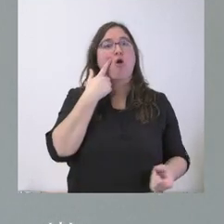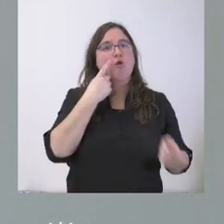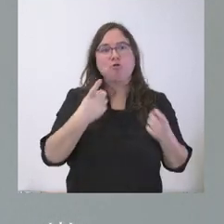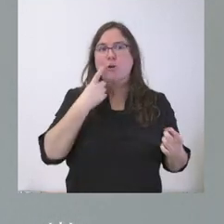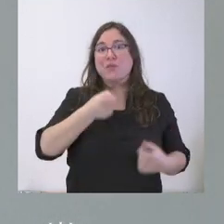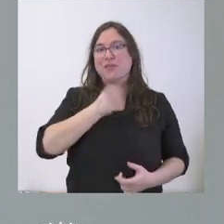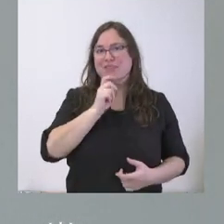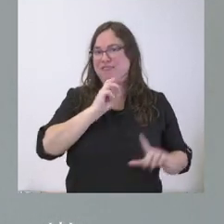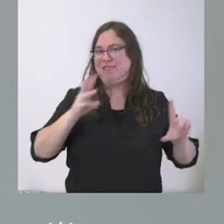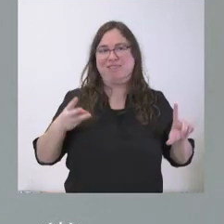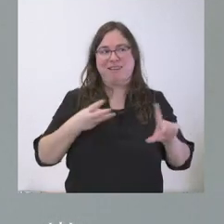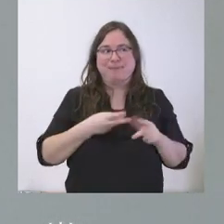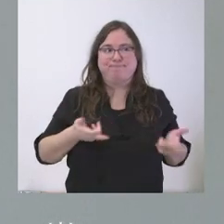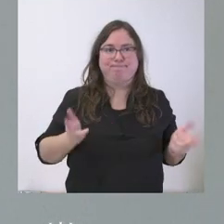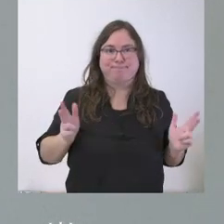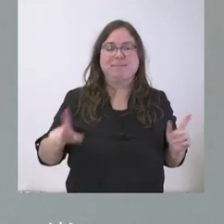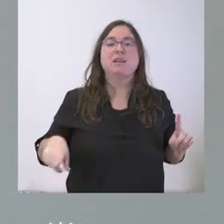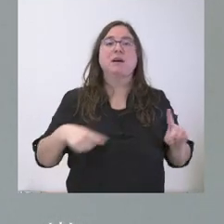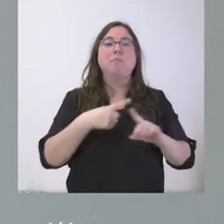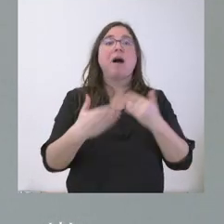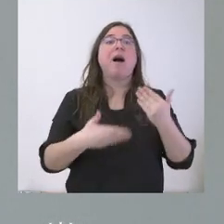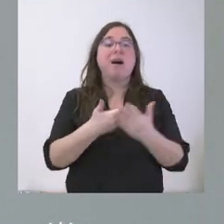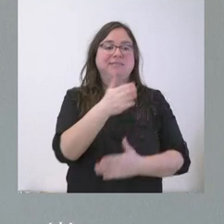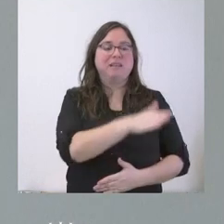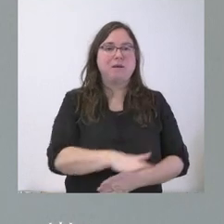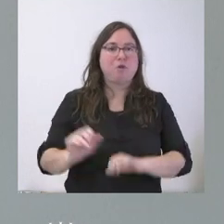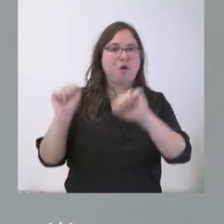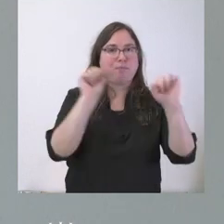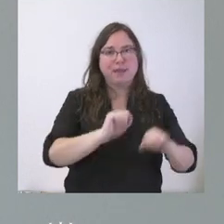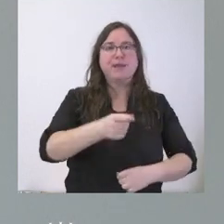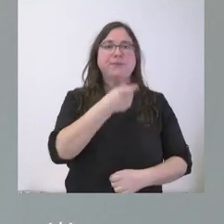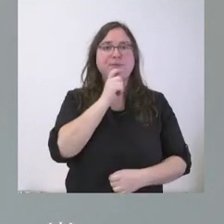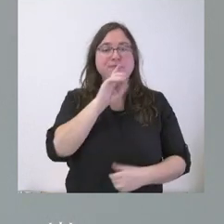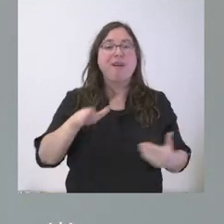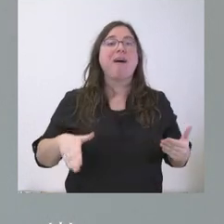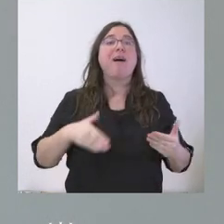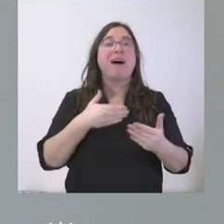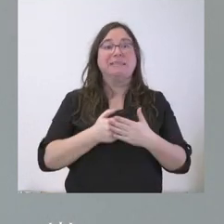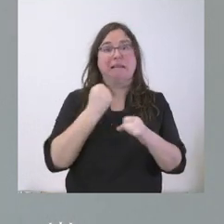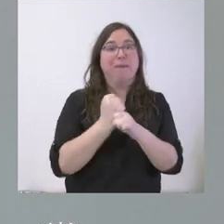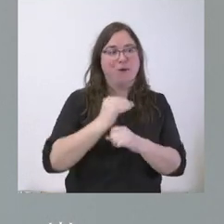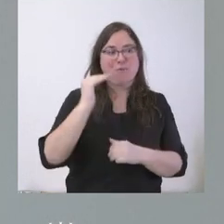es más difícil, incluso desde el punto de vista de la protección de los menores, y que seguramente crea incluso menos empleo.